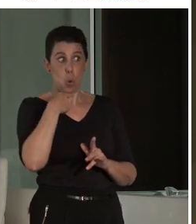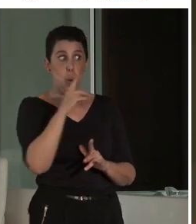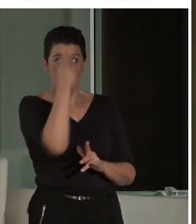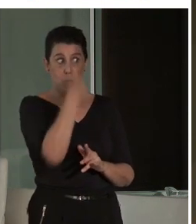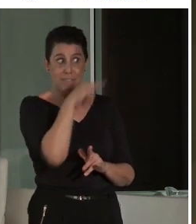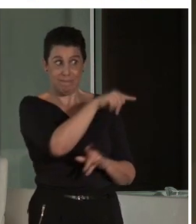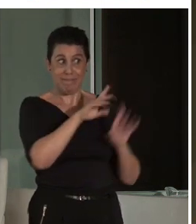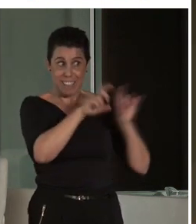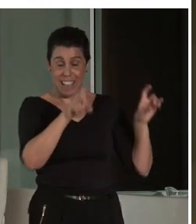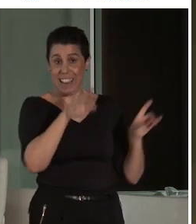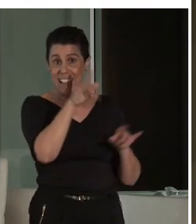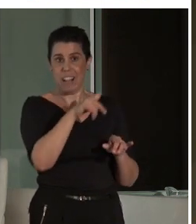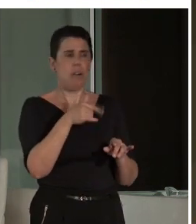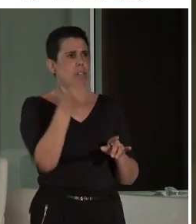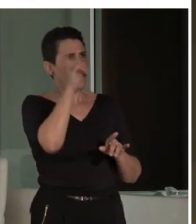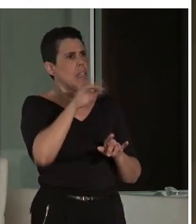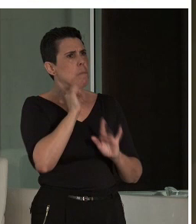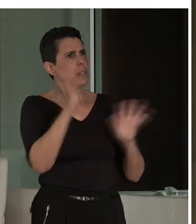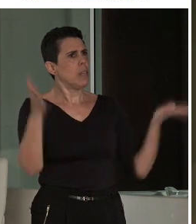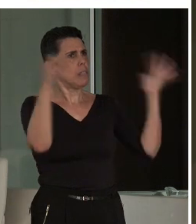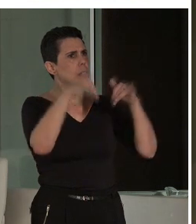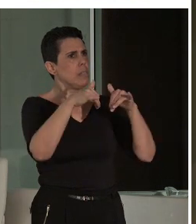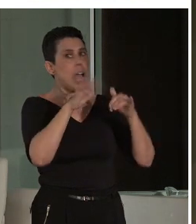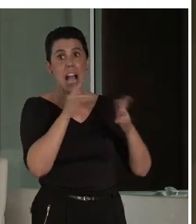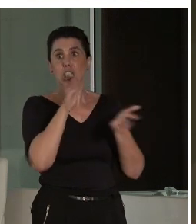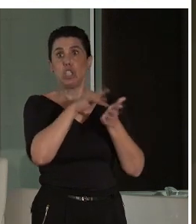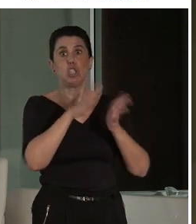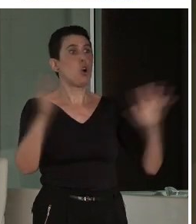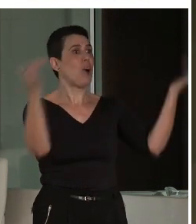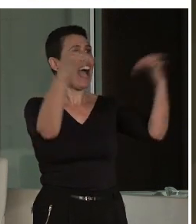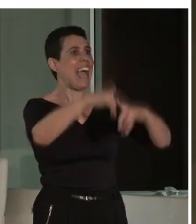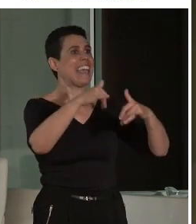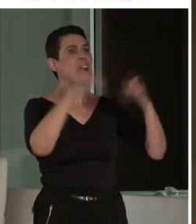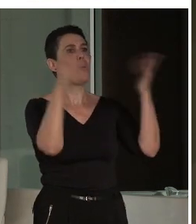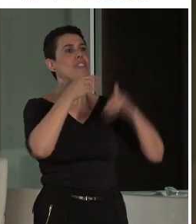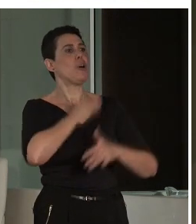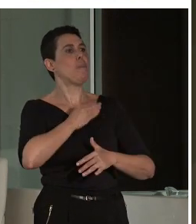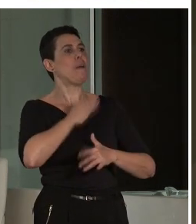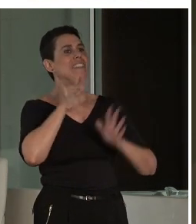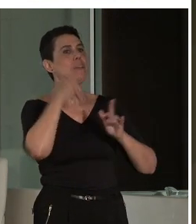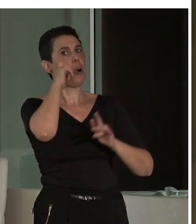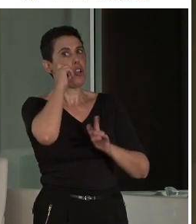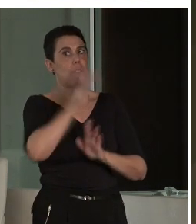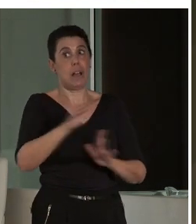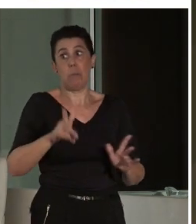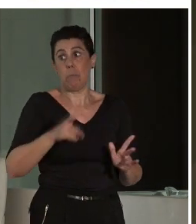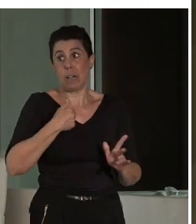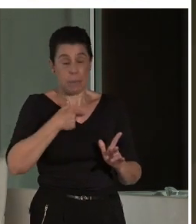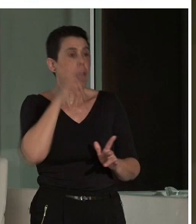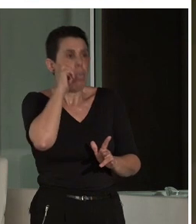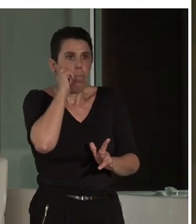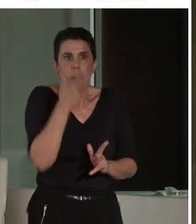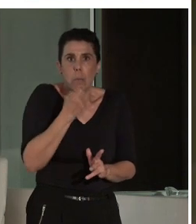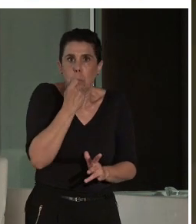realmente estamos en un encuentro de patrimonio mundial, o de patrimonio de la humanidad, que ya sé que a López Obrador no le gusta mucho, pero en este caso sí es acertado decir de la